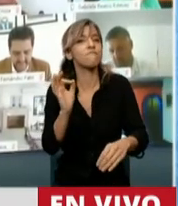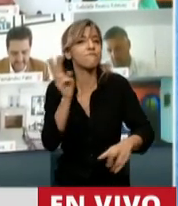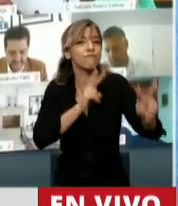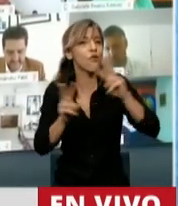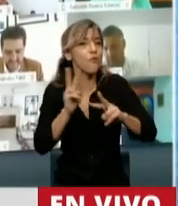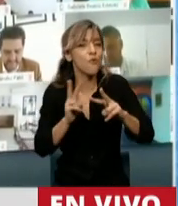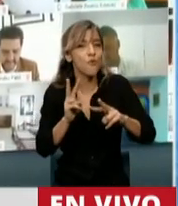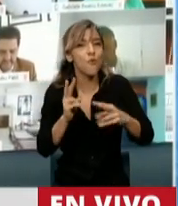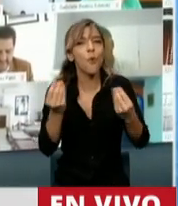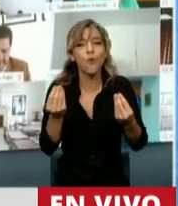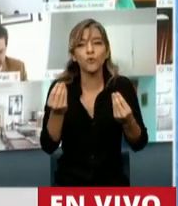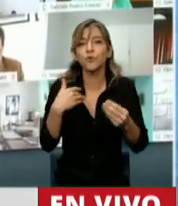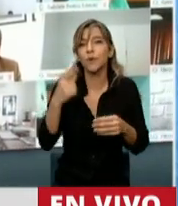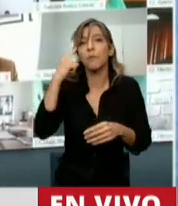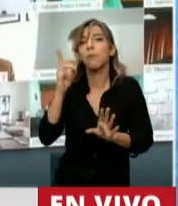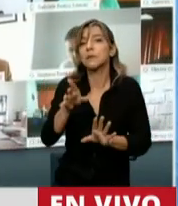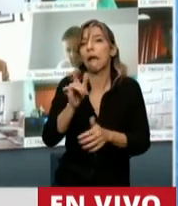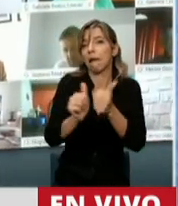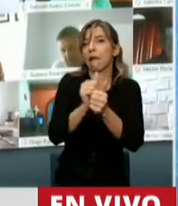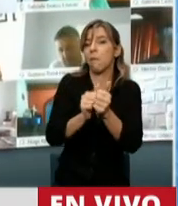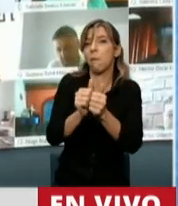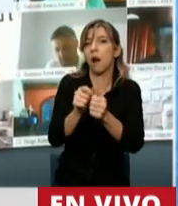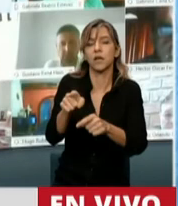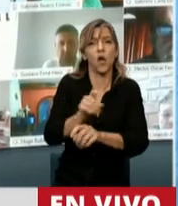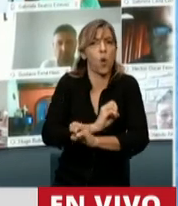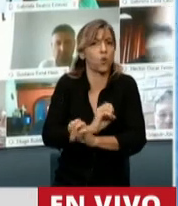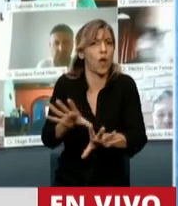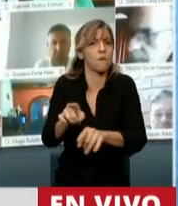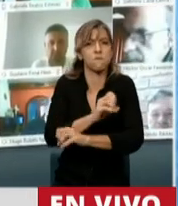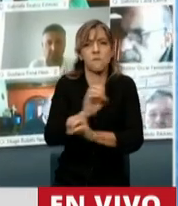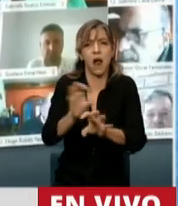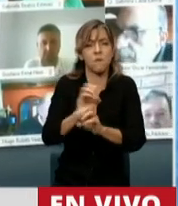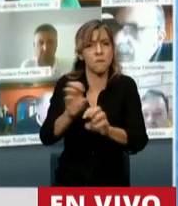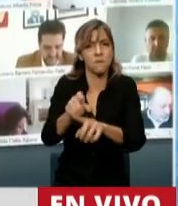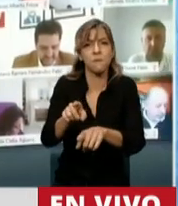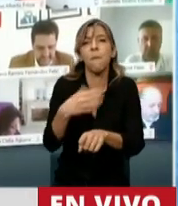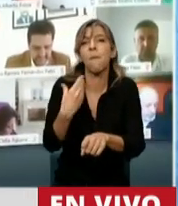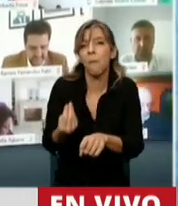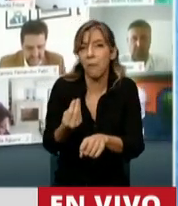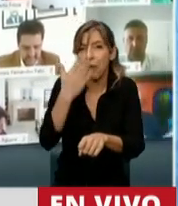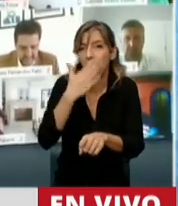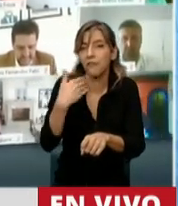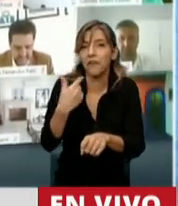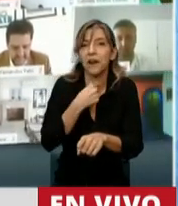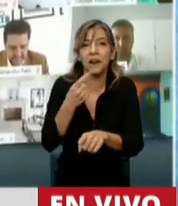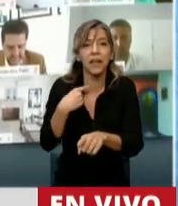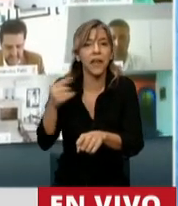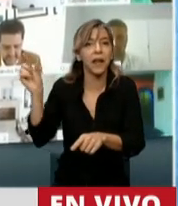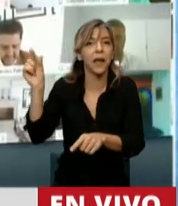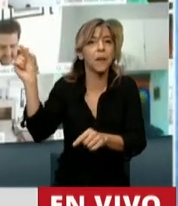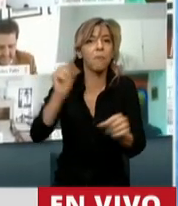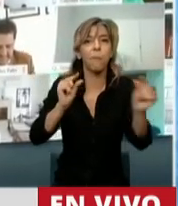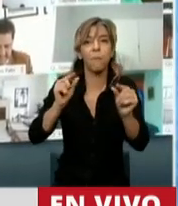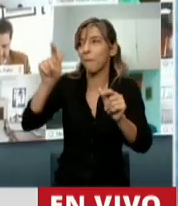a una empresa que lo que busca es el advenimiento del 100% de sus acreedores. Yo la verdad que